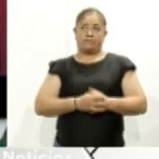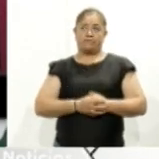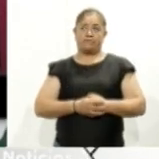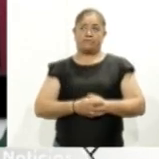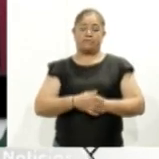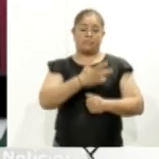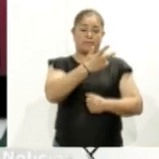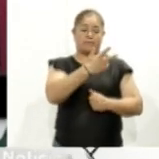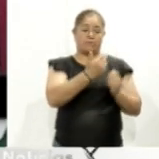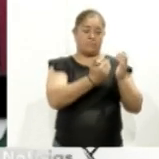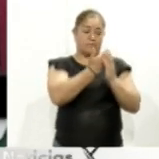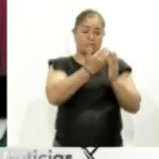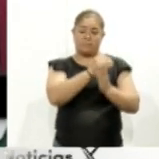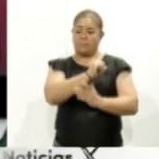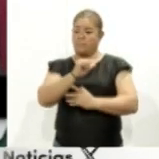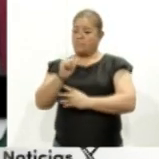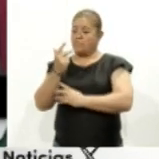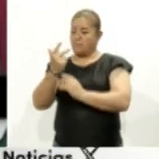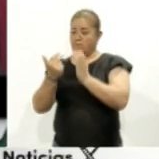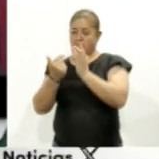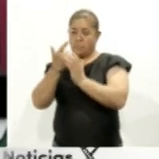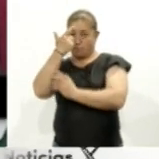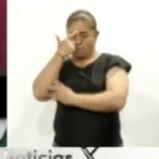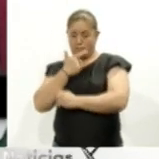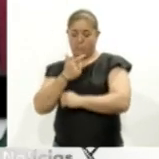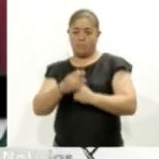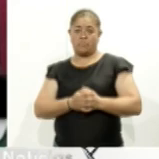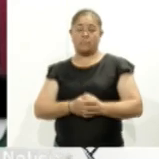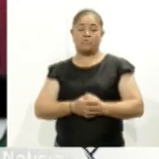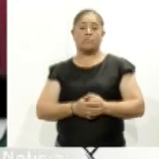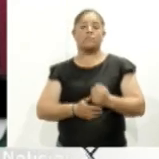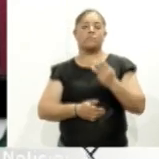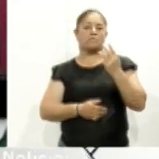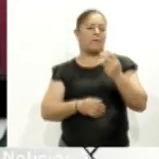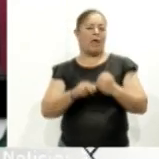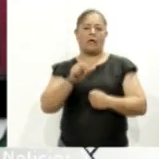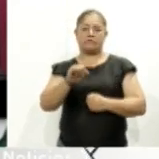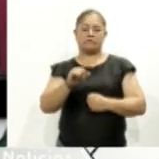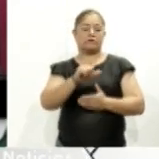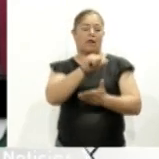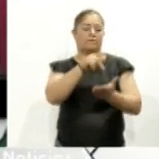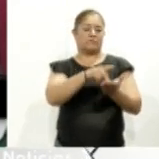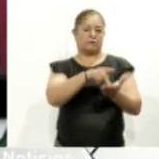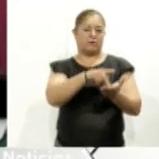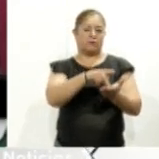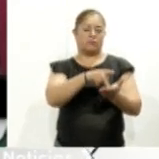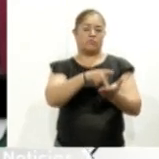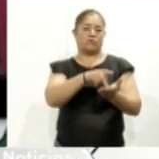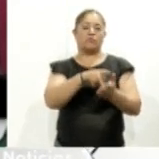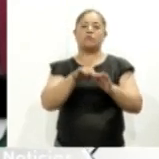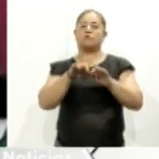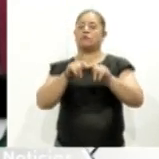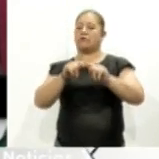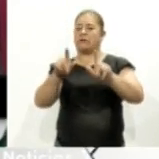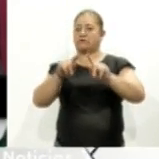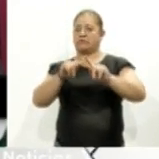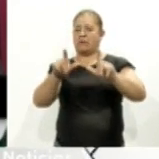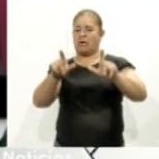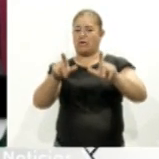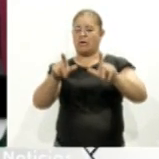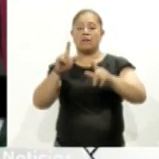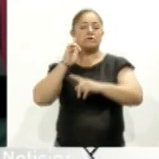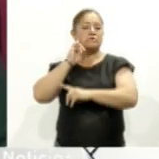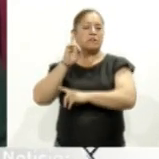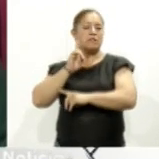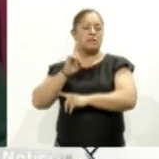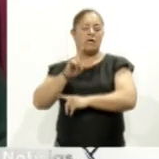de 8 de la mañana a 8 de la noche. Tres módulos están funcionando así, que es el de Apisaco, que es el de Tlaxcala y es el de